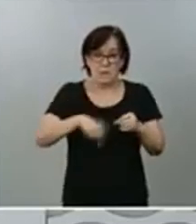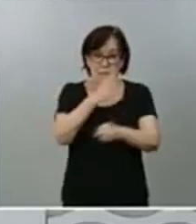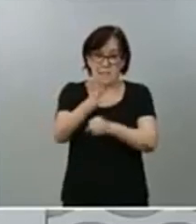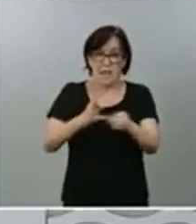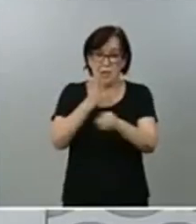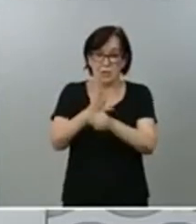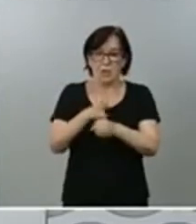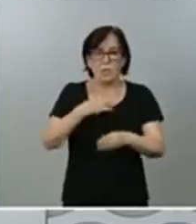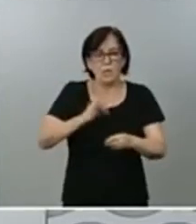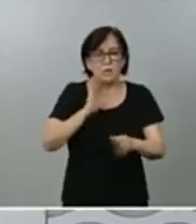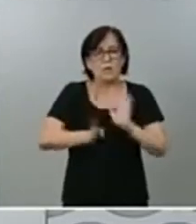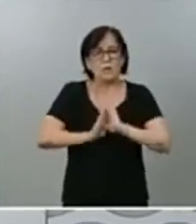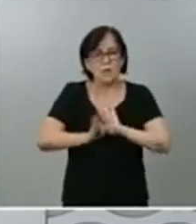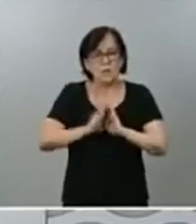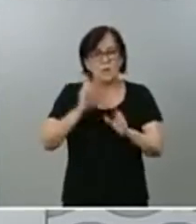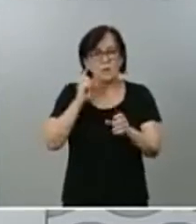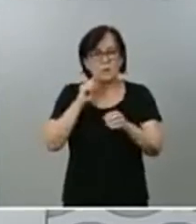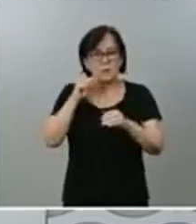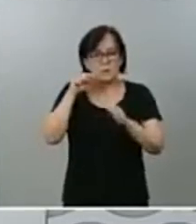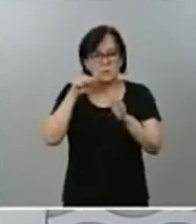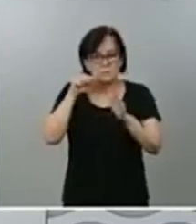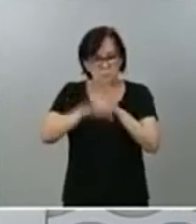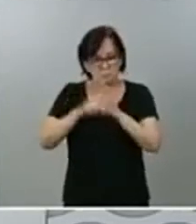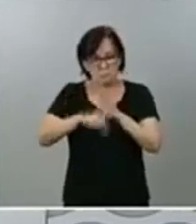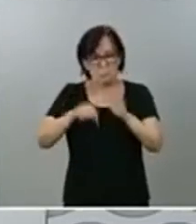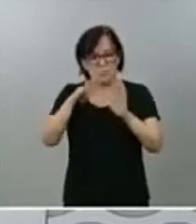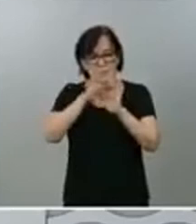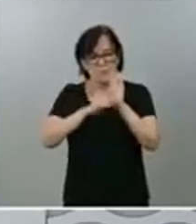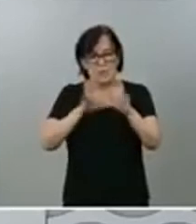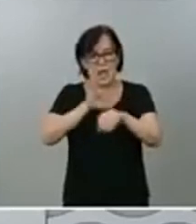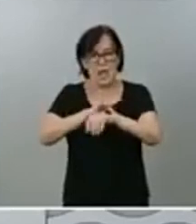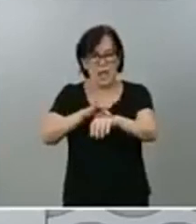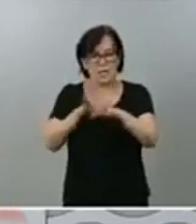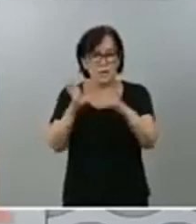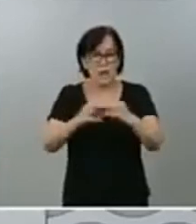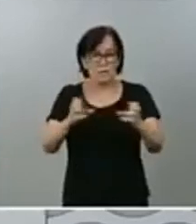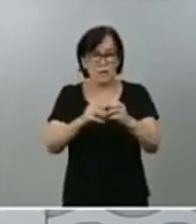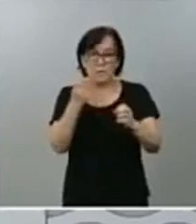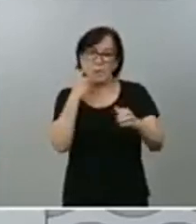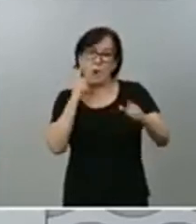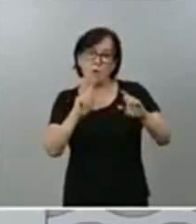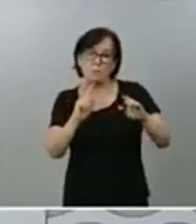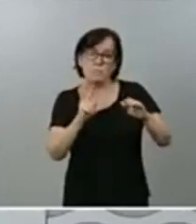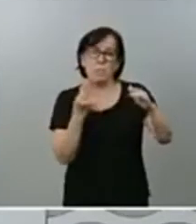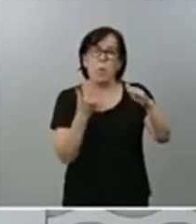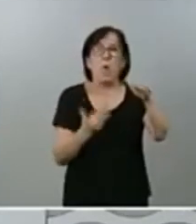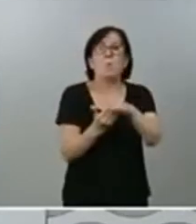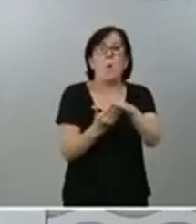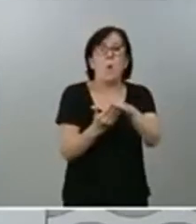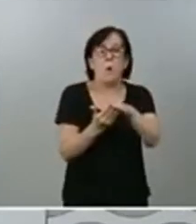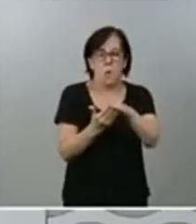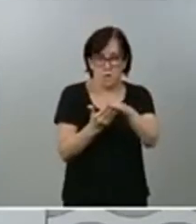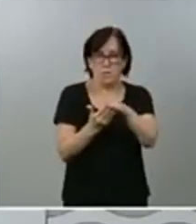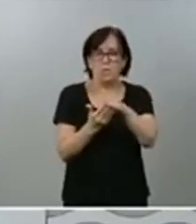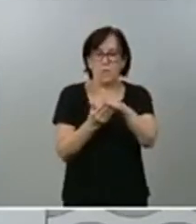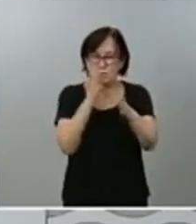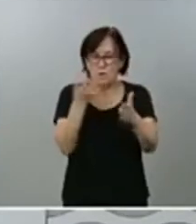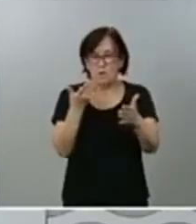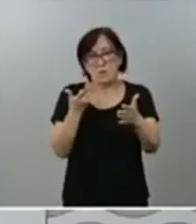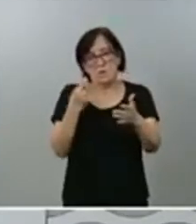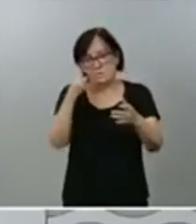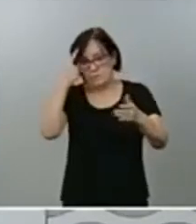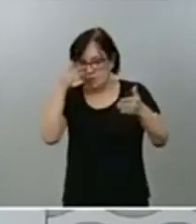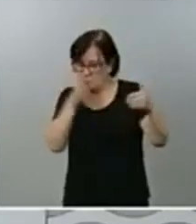seguir desarrollando una agenda ambiciosa que quedó en un paréntesis con motivo de la lucha contra la pandemia